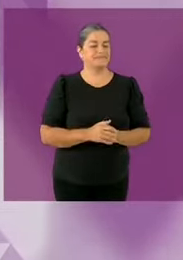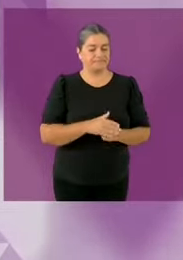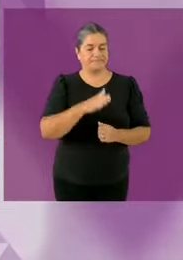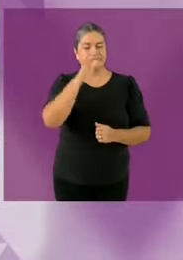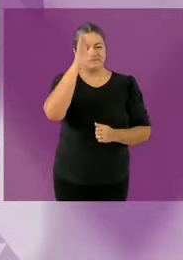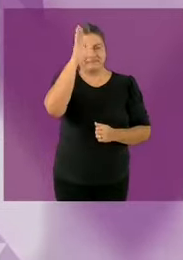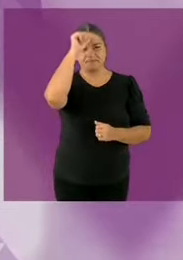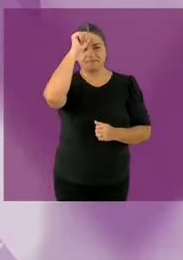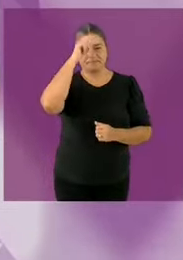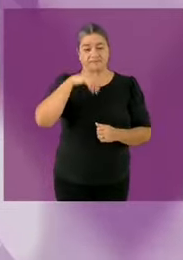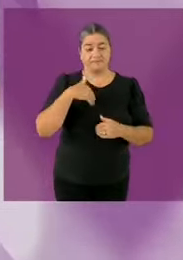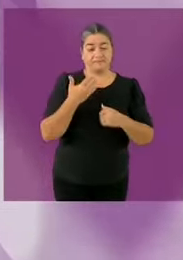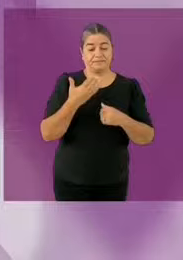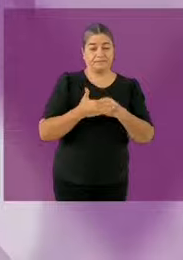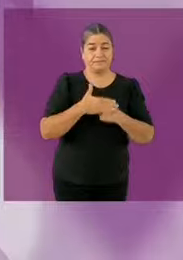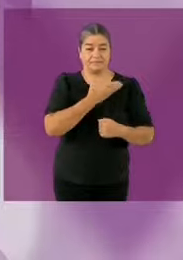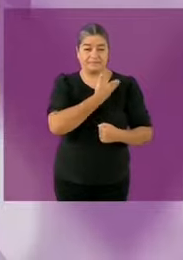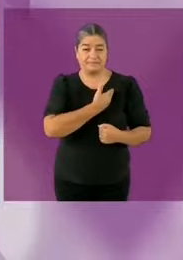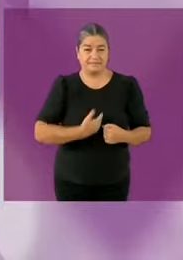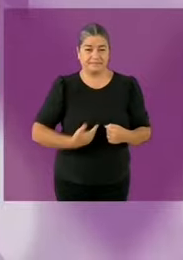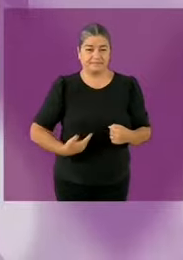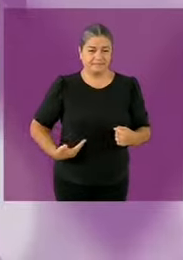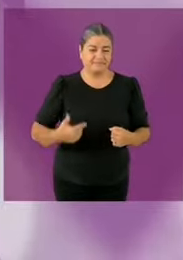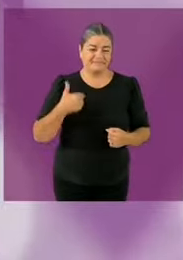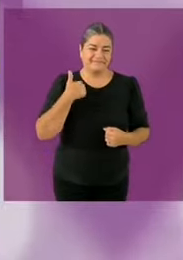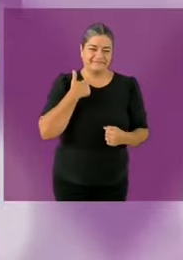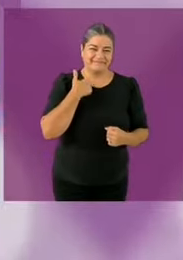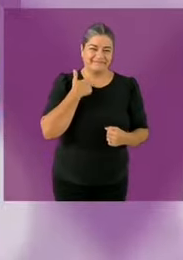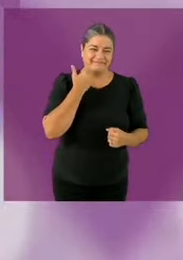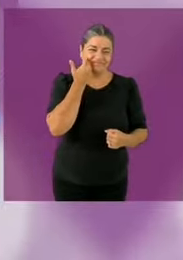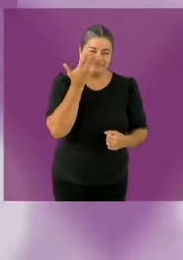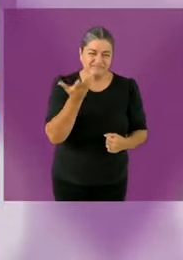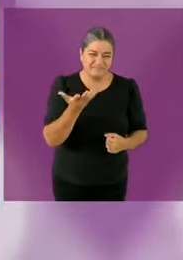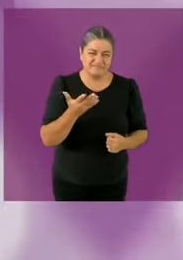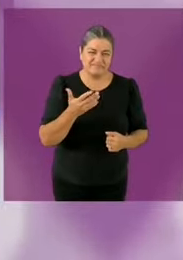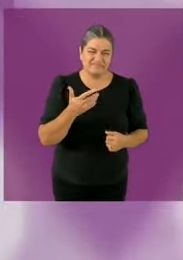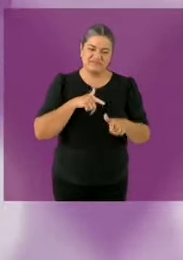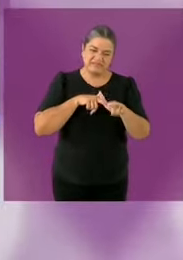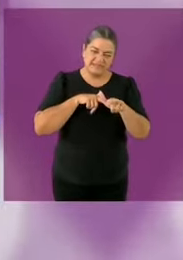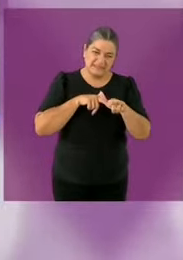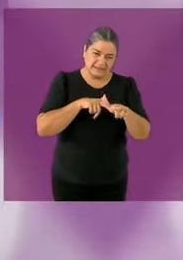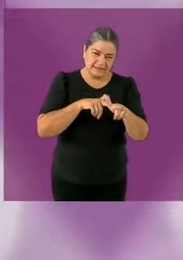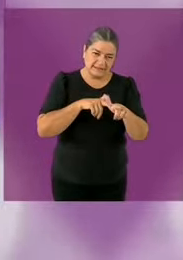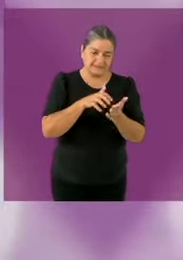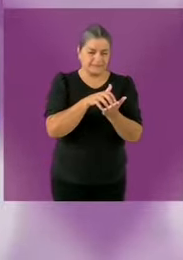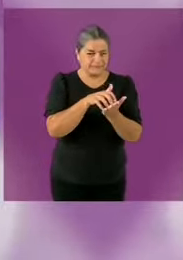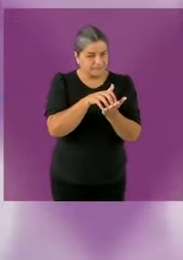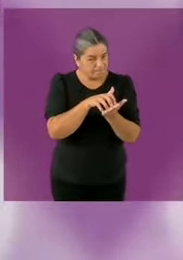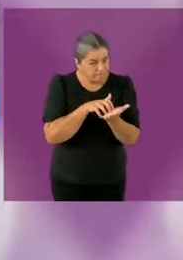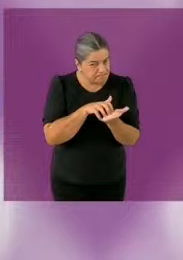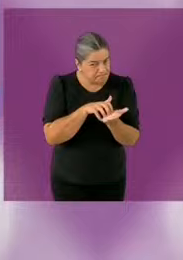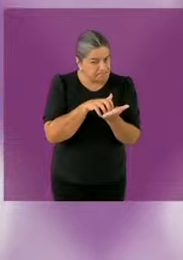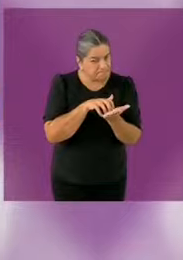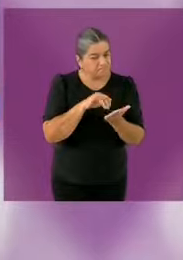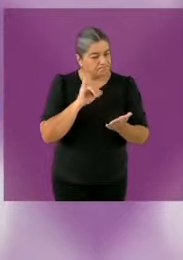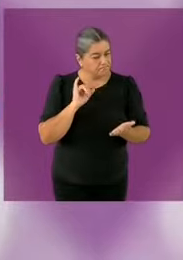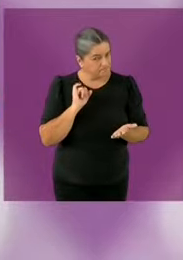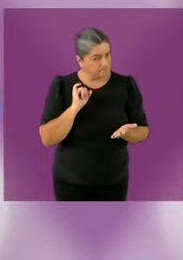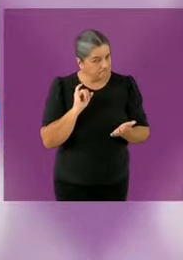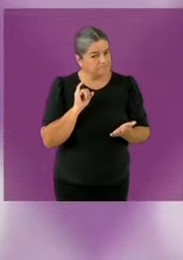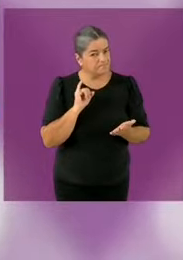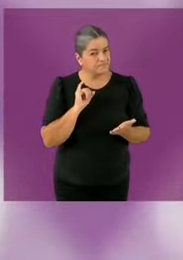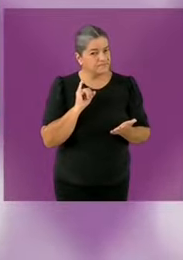con la austeridad republicana. Es falso que no haya avances. Fíjense nada más. La austeridad republicana, que